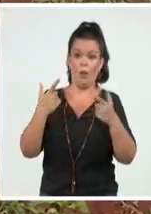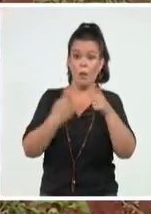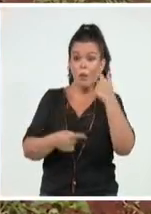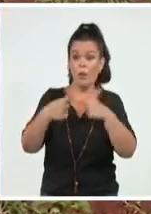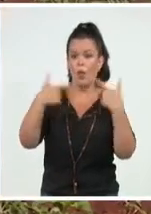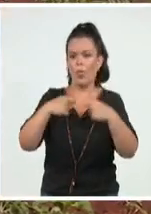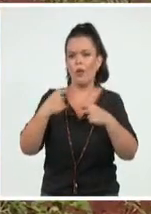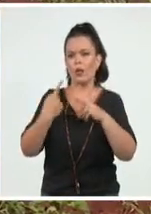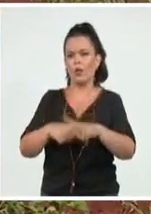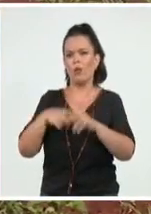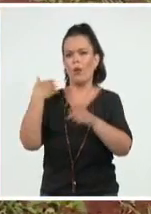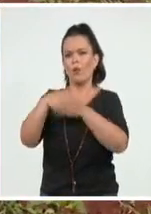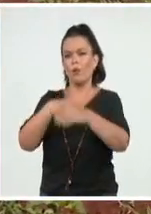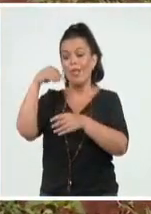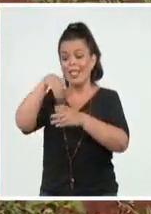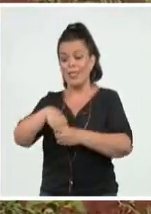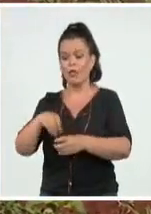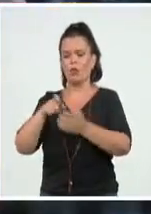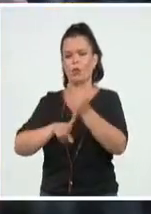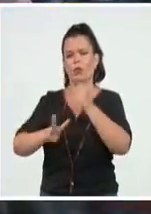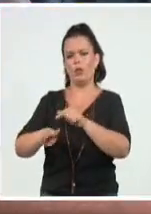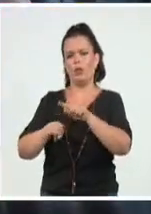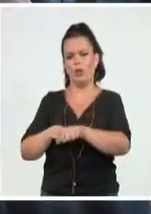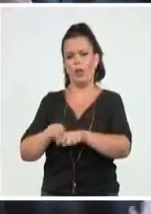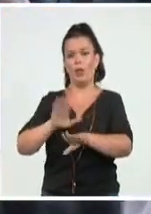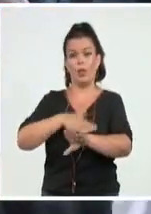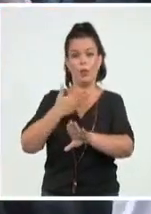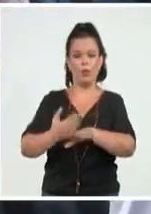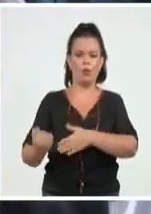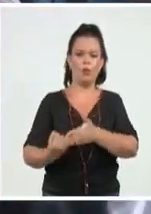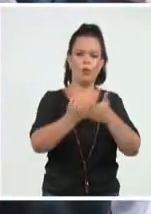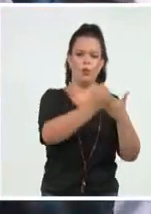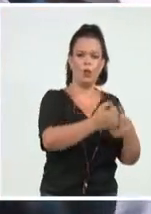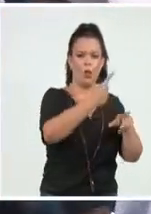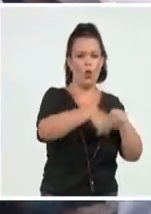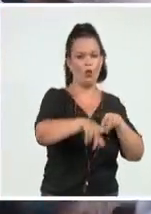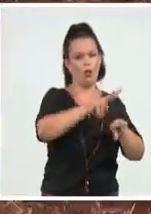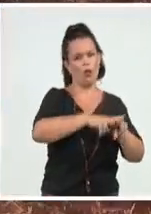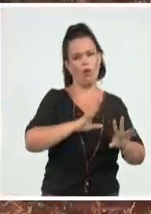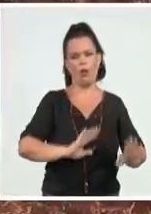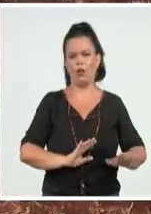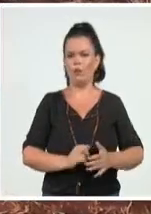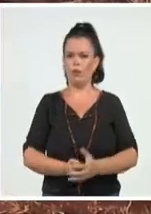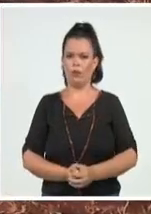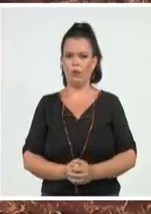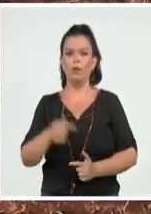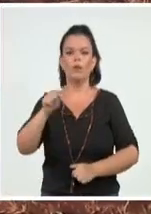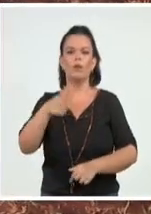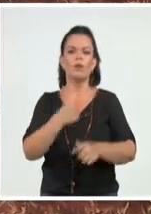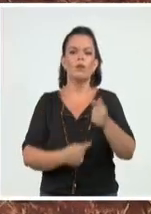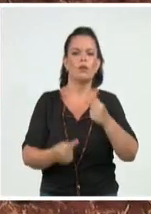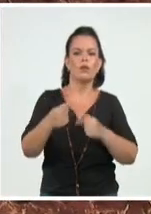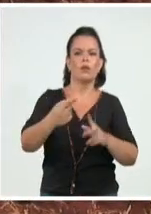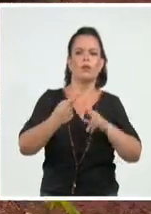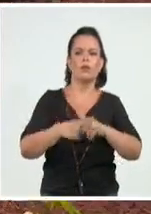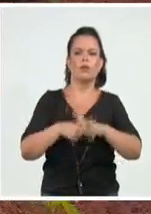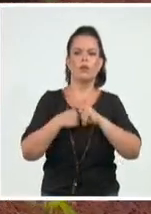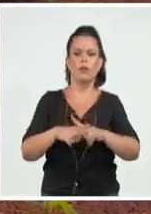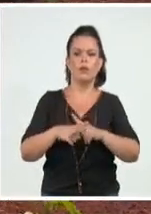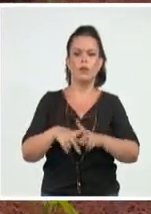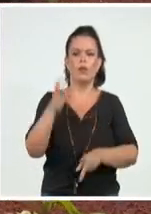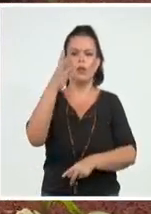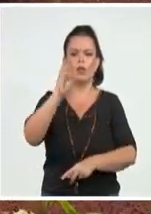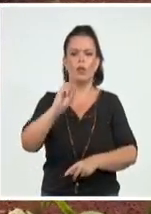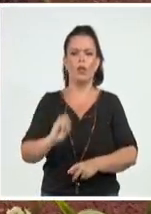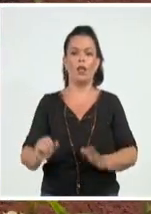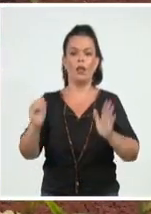Dinamizar las estrategias previstas es el principal reto en el sector de la agricultura para llegar a las 30.000 hectáreas sembradas e